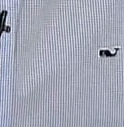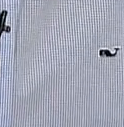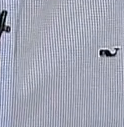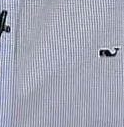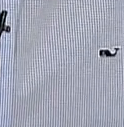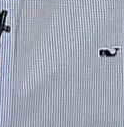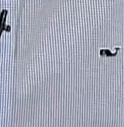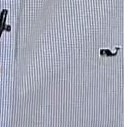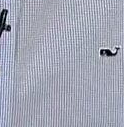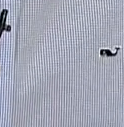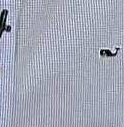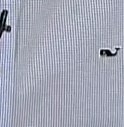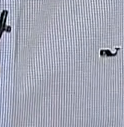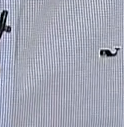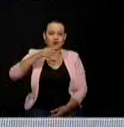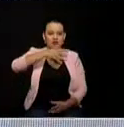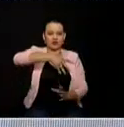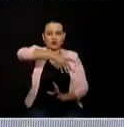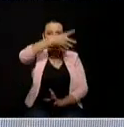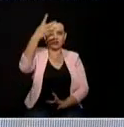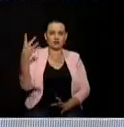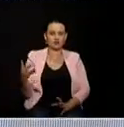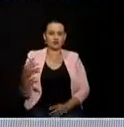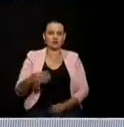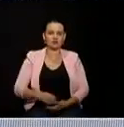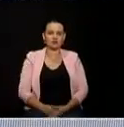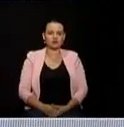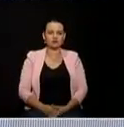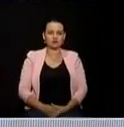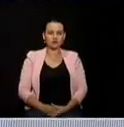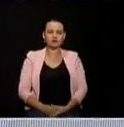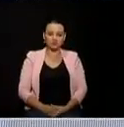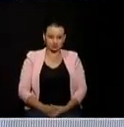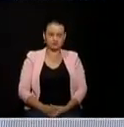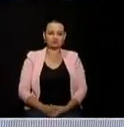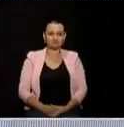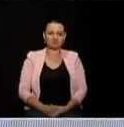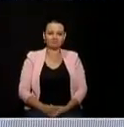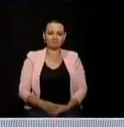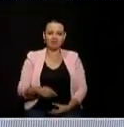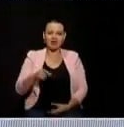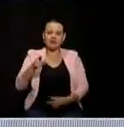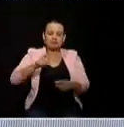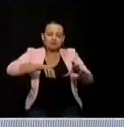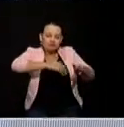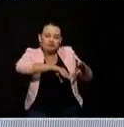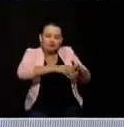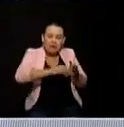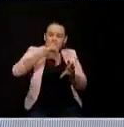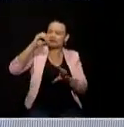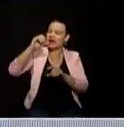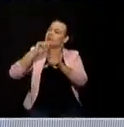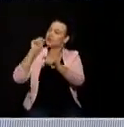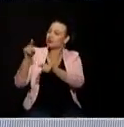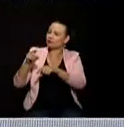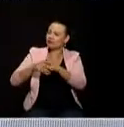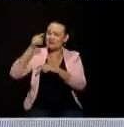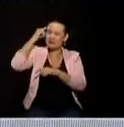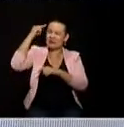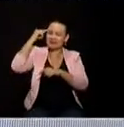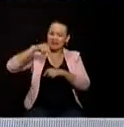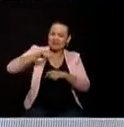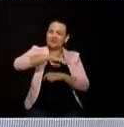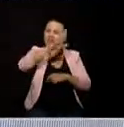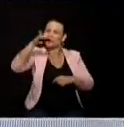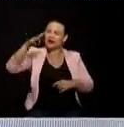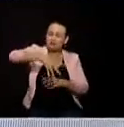iris nosotros estamos muy preocupados porque necesitamos una defensa de valores y principios cuál es su opinión